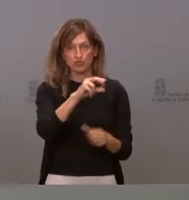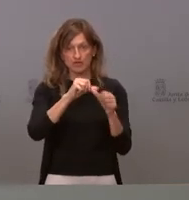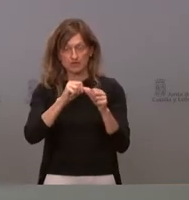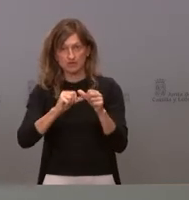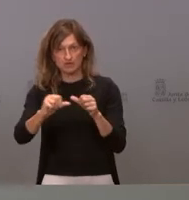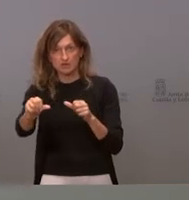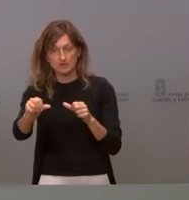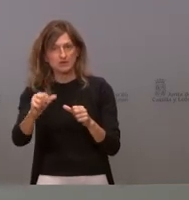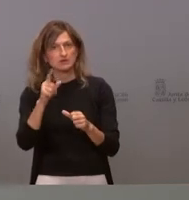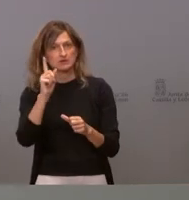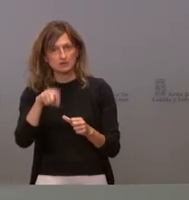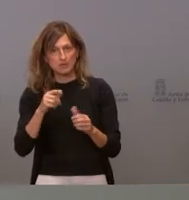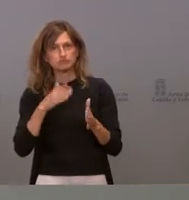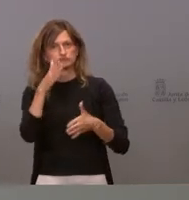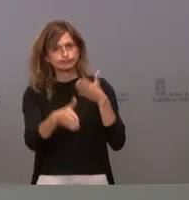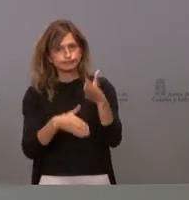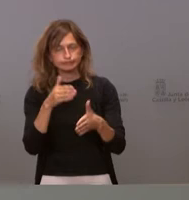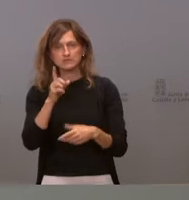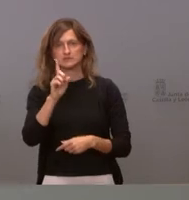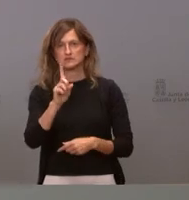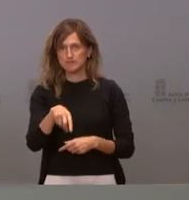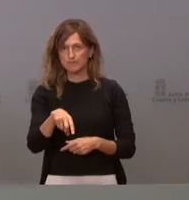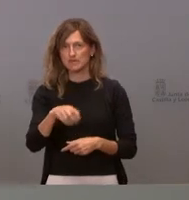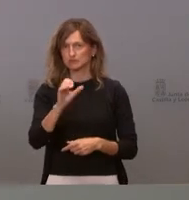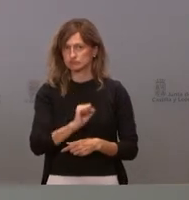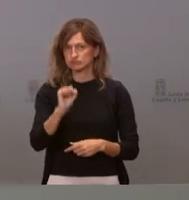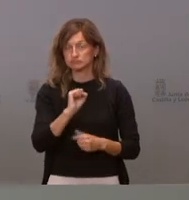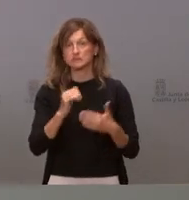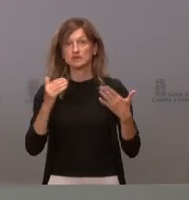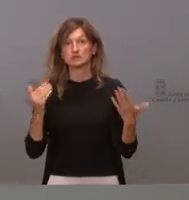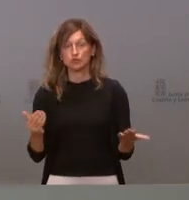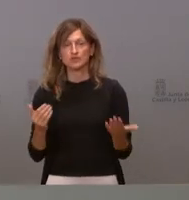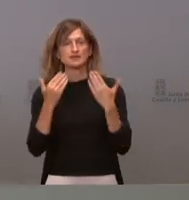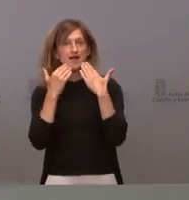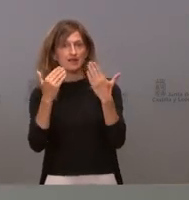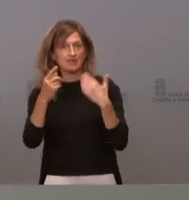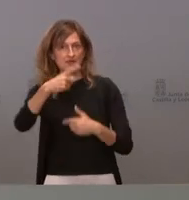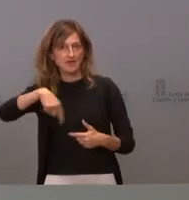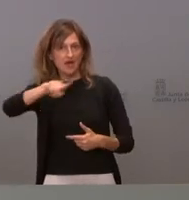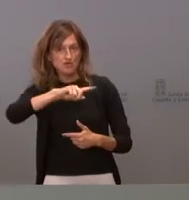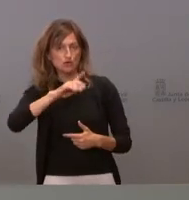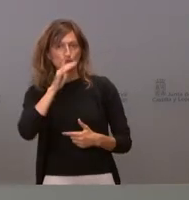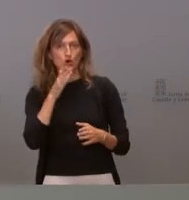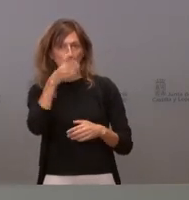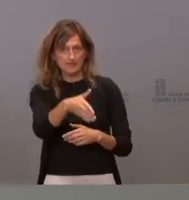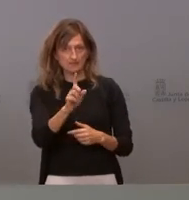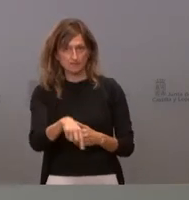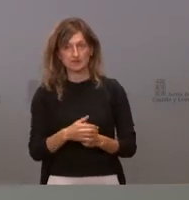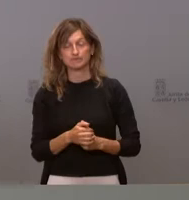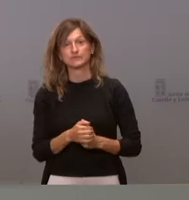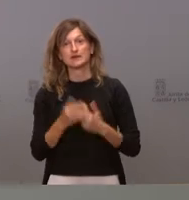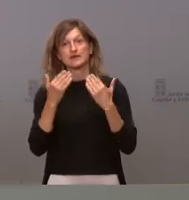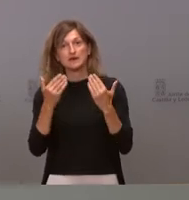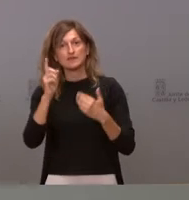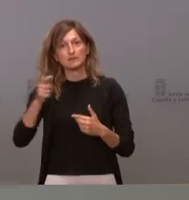y su respuesta está siendo también magnífica. Con lo cual, gracias a ellos por estar ahí, pero también gracias a todos